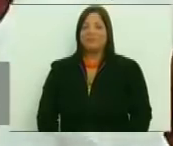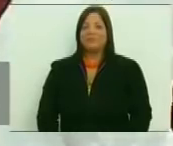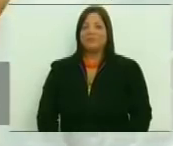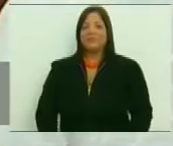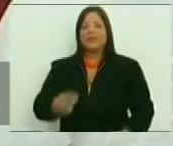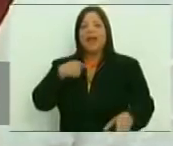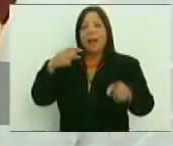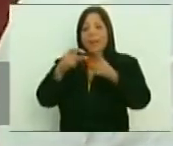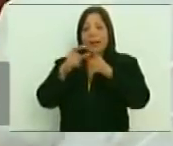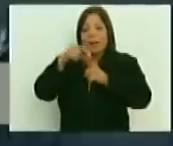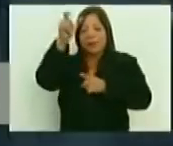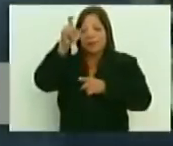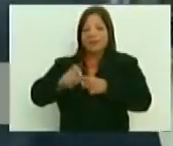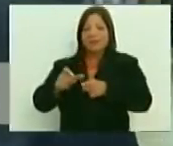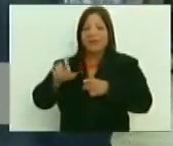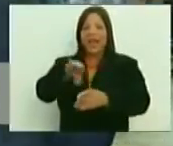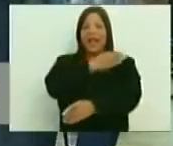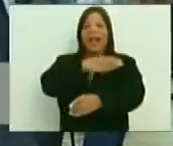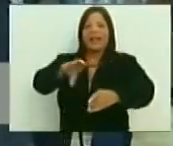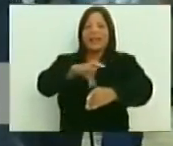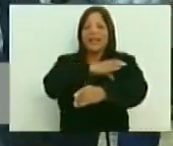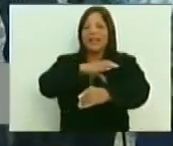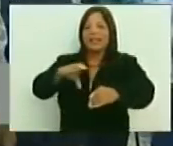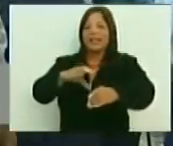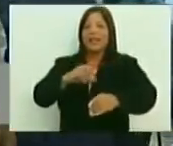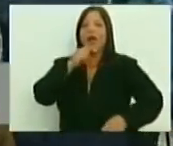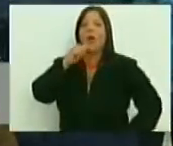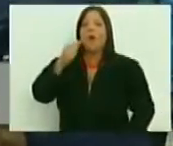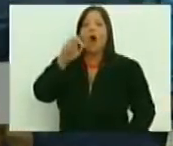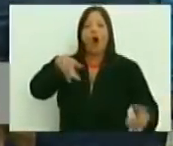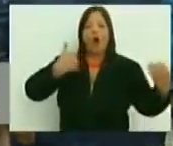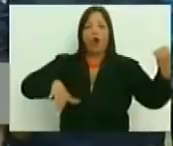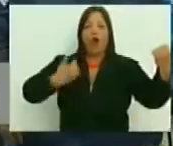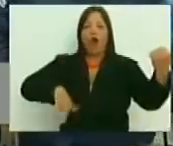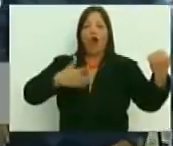Tiene la palabra el cantante Paul Gilman.